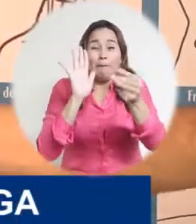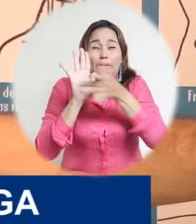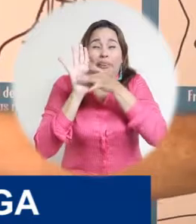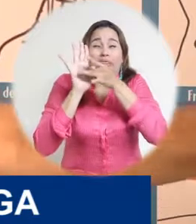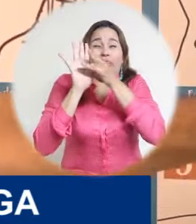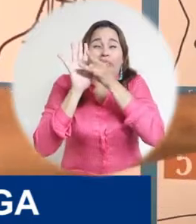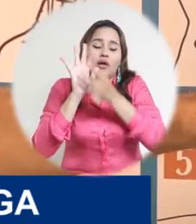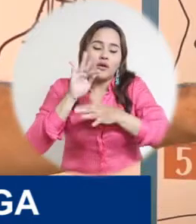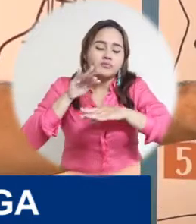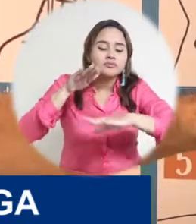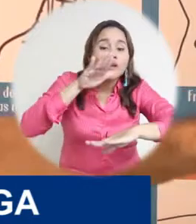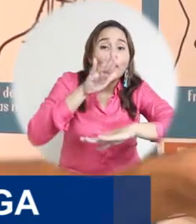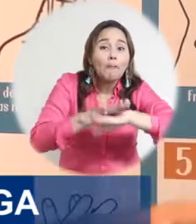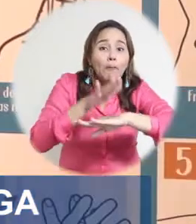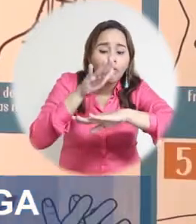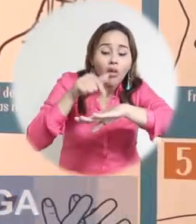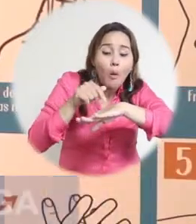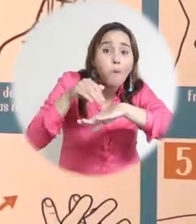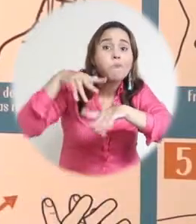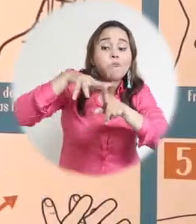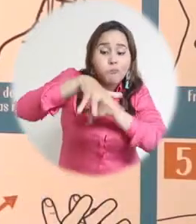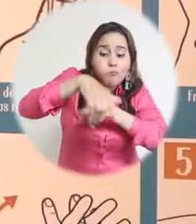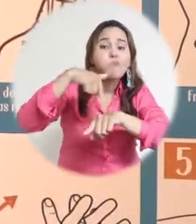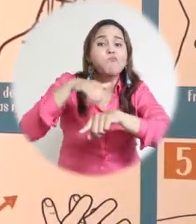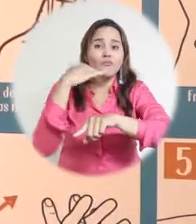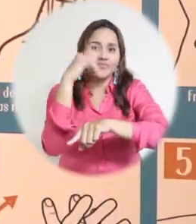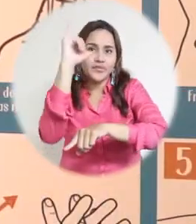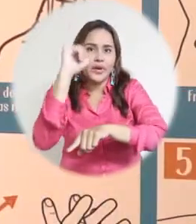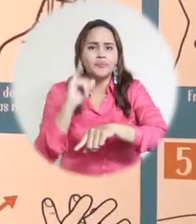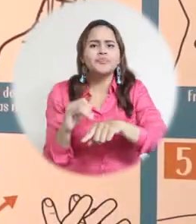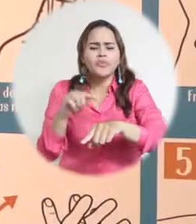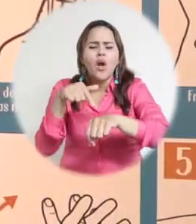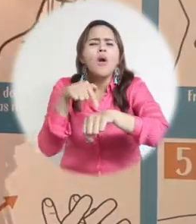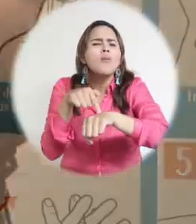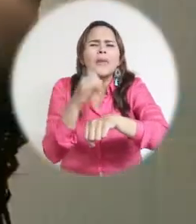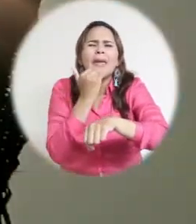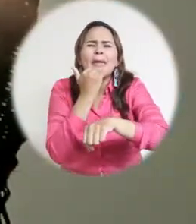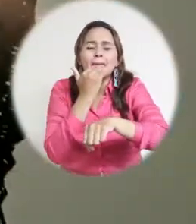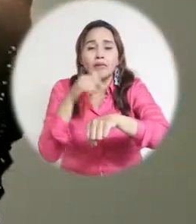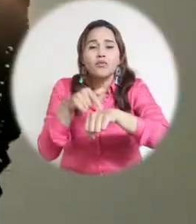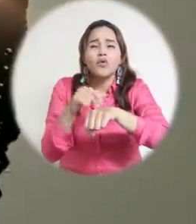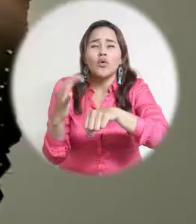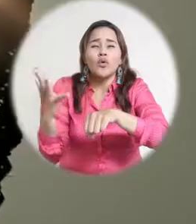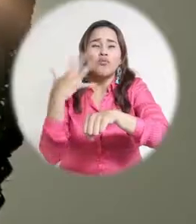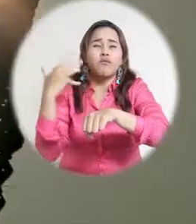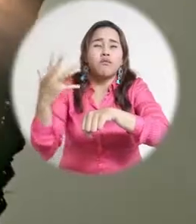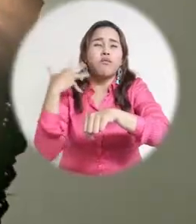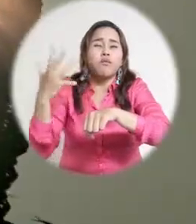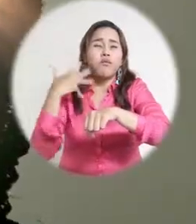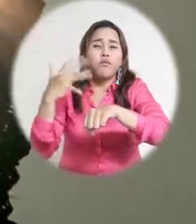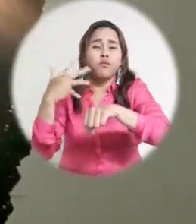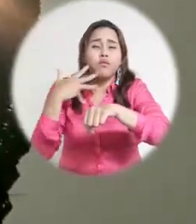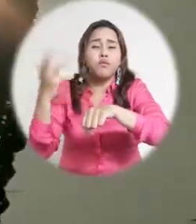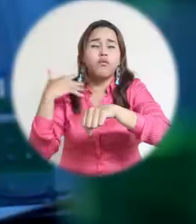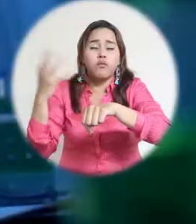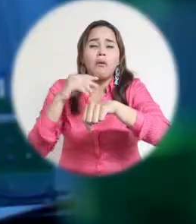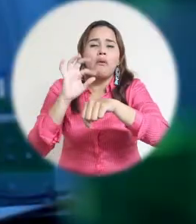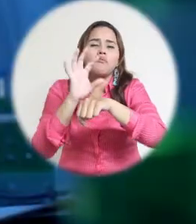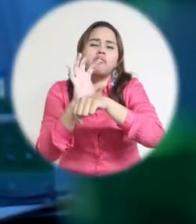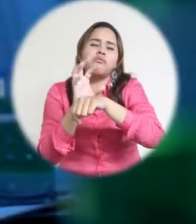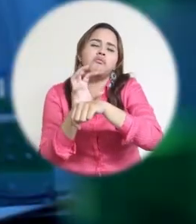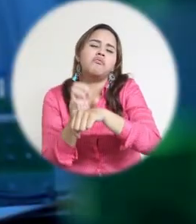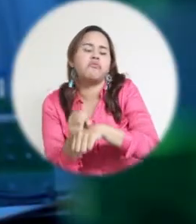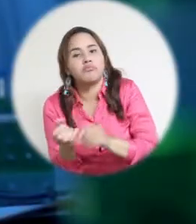superficie, dejo el virus ahí. Ese virus a ciertas temperaturas dura horas y muere. Hay